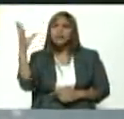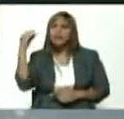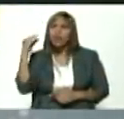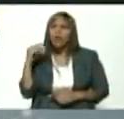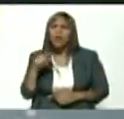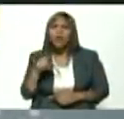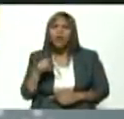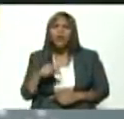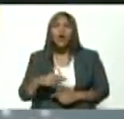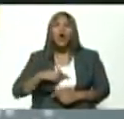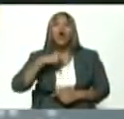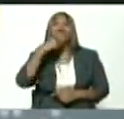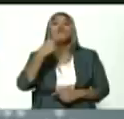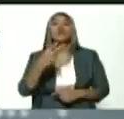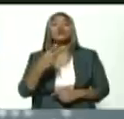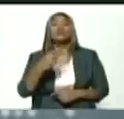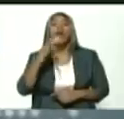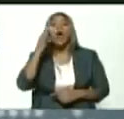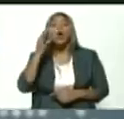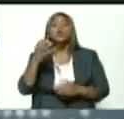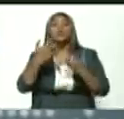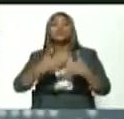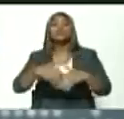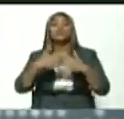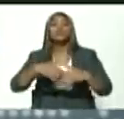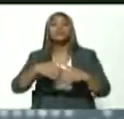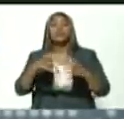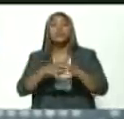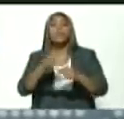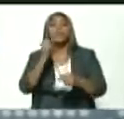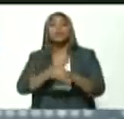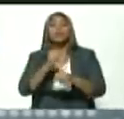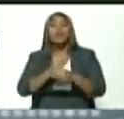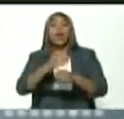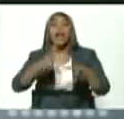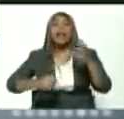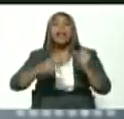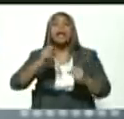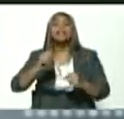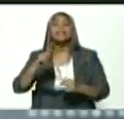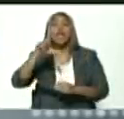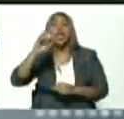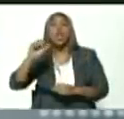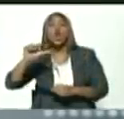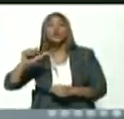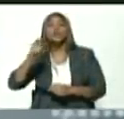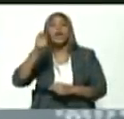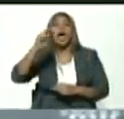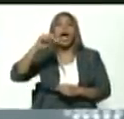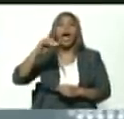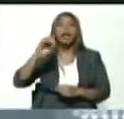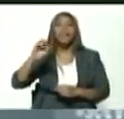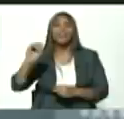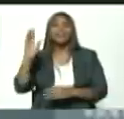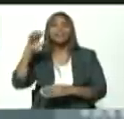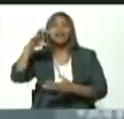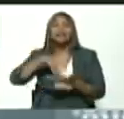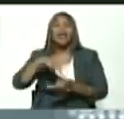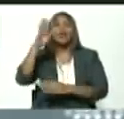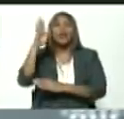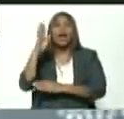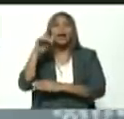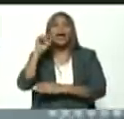vocera del Consejo Productivo de los Trabajadores de Lácteos Los Andes en el Estado Lara ella es